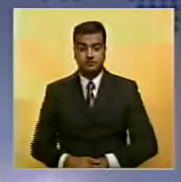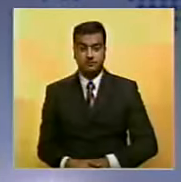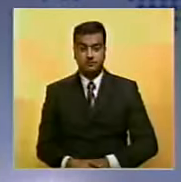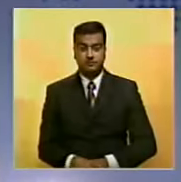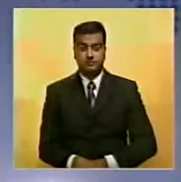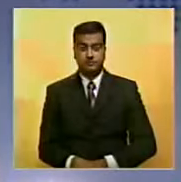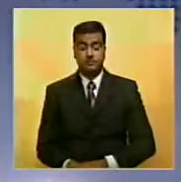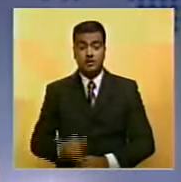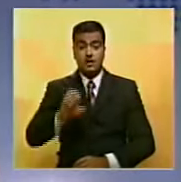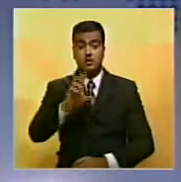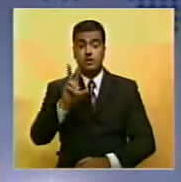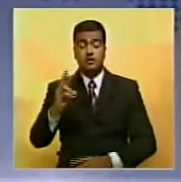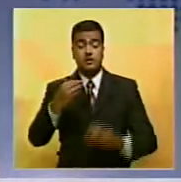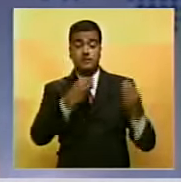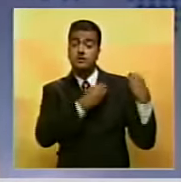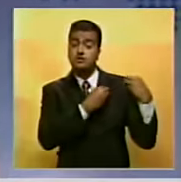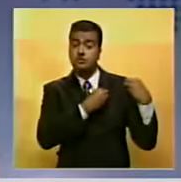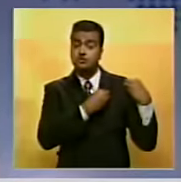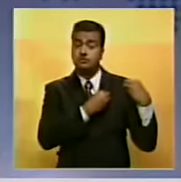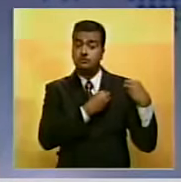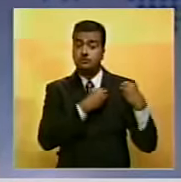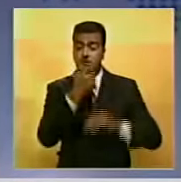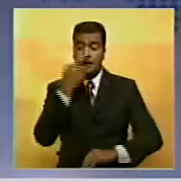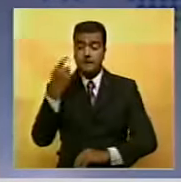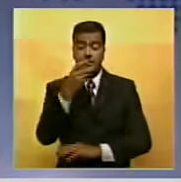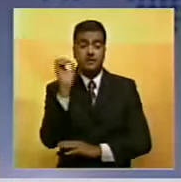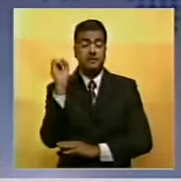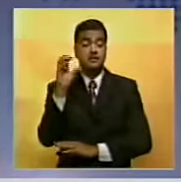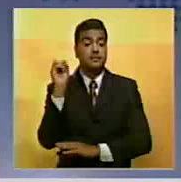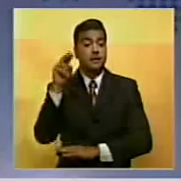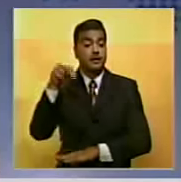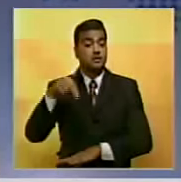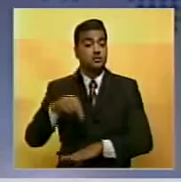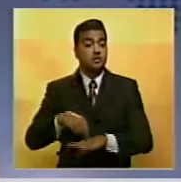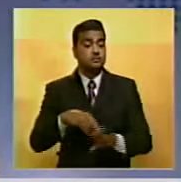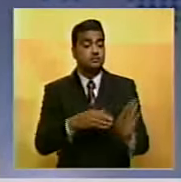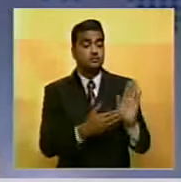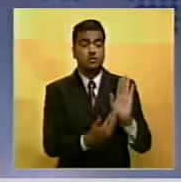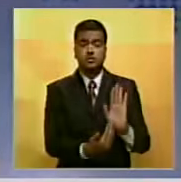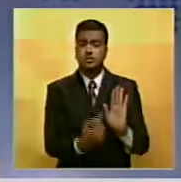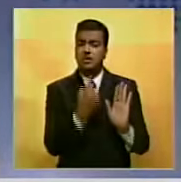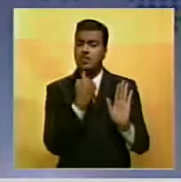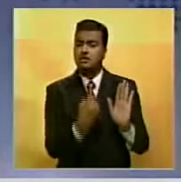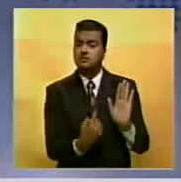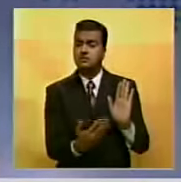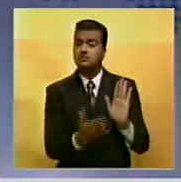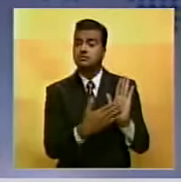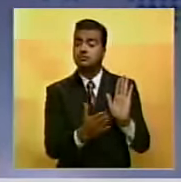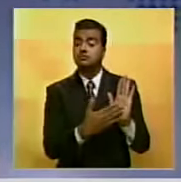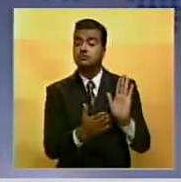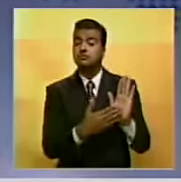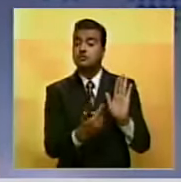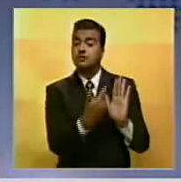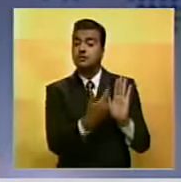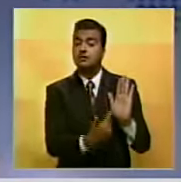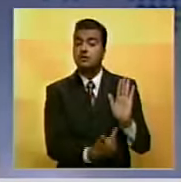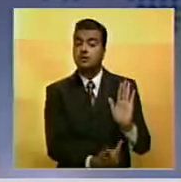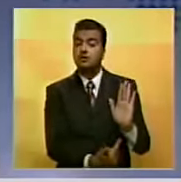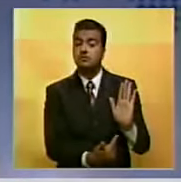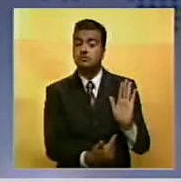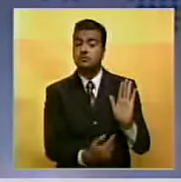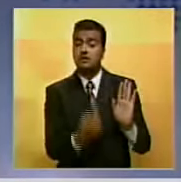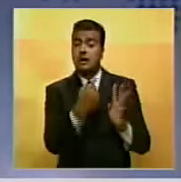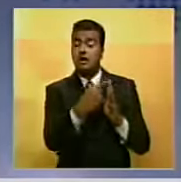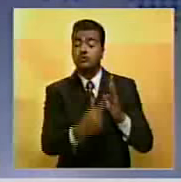Héctor Rodríguez, jefe del bloque de La Patria en la Asamblea Nacional, mostró lo que denomina como pruebas irrefutables de los supuestos